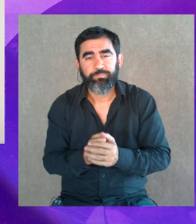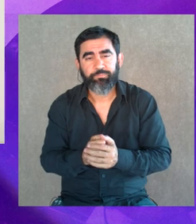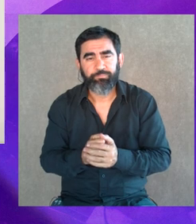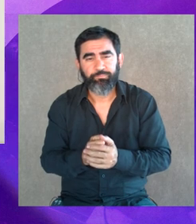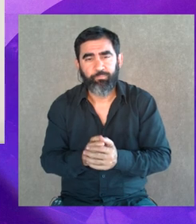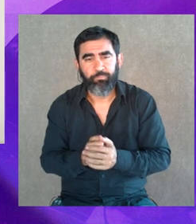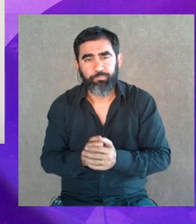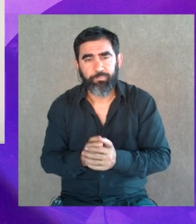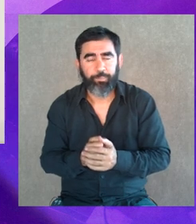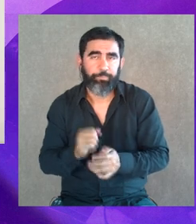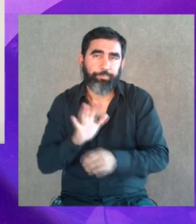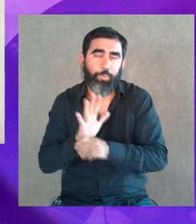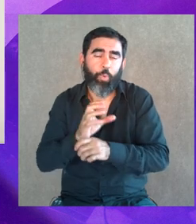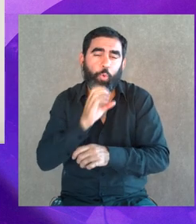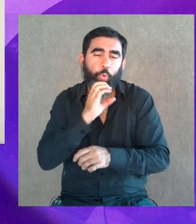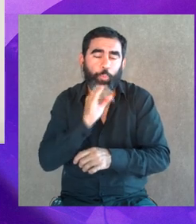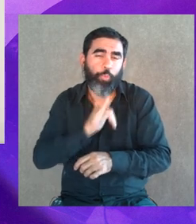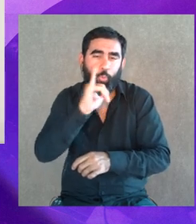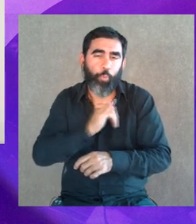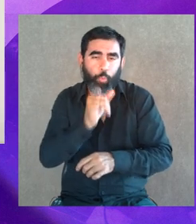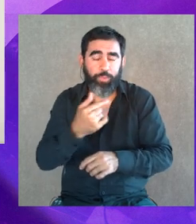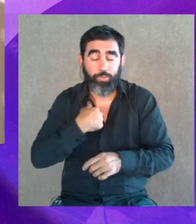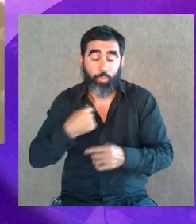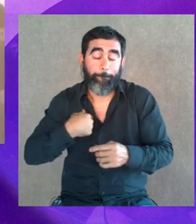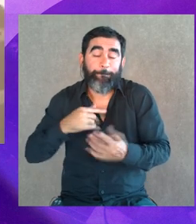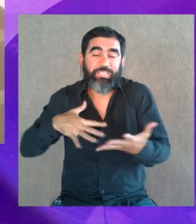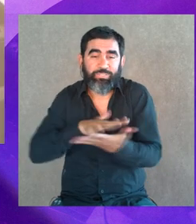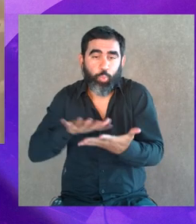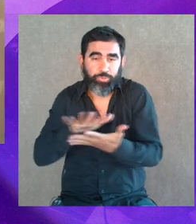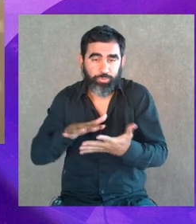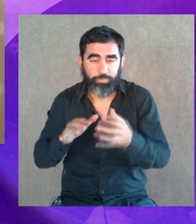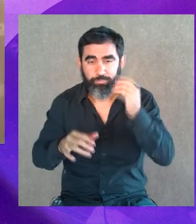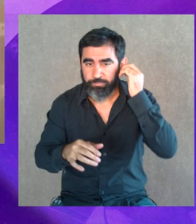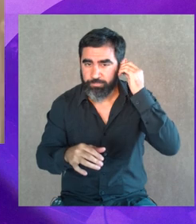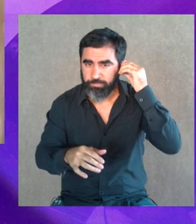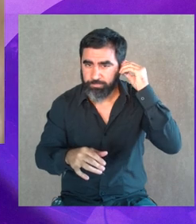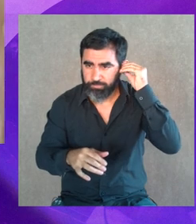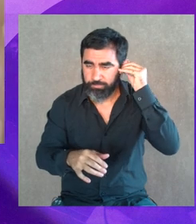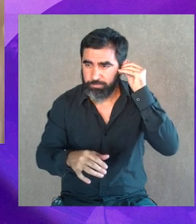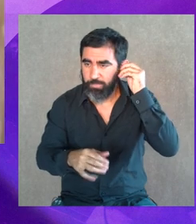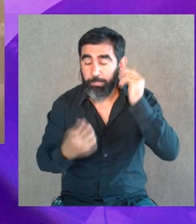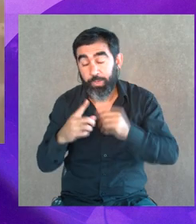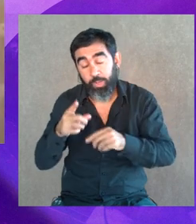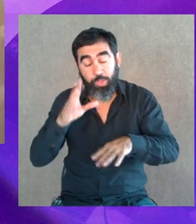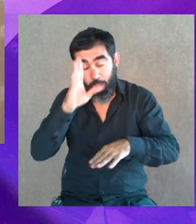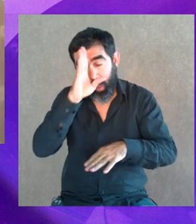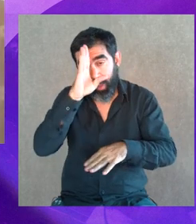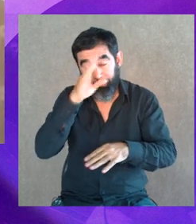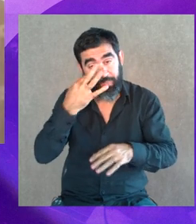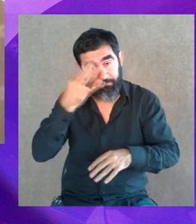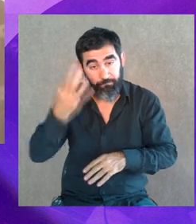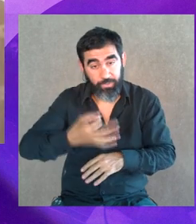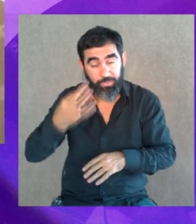es hasta un poco ridículo comentarlo, pero sí, en ese tipo de situaciones uno aprende realmente